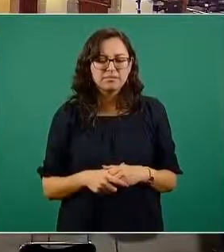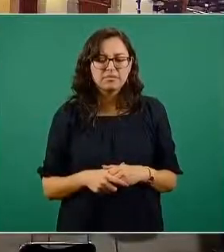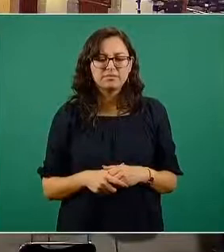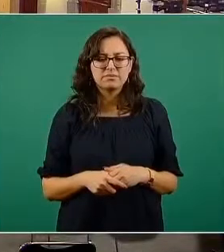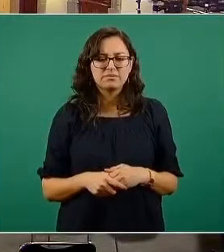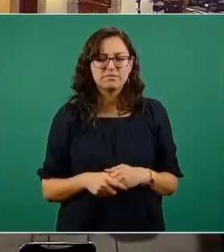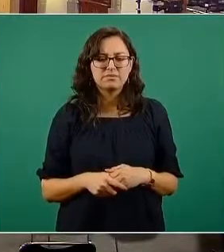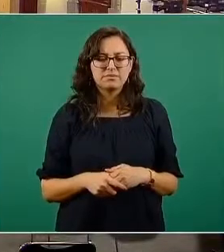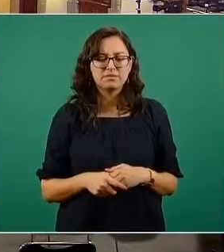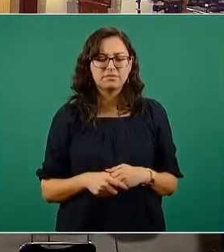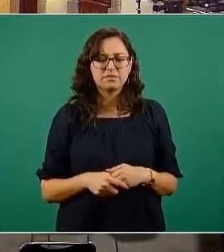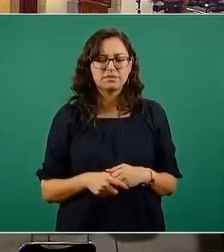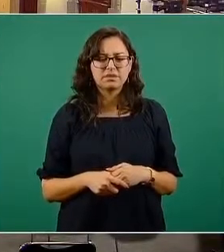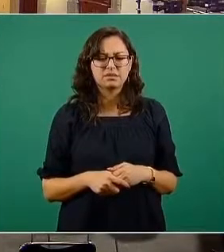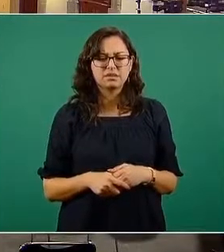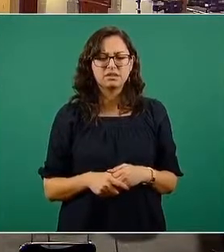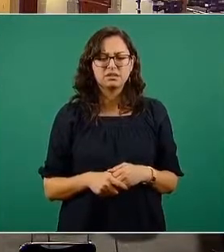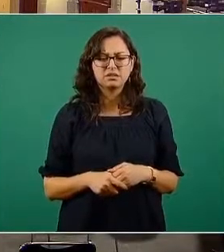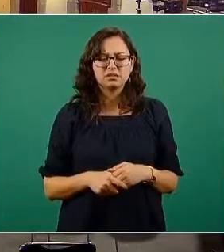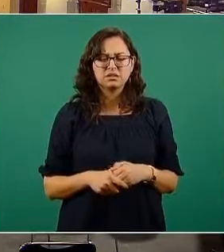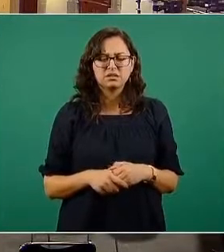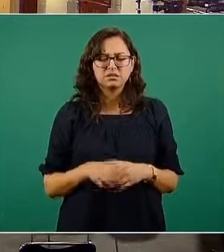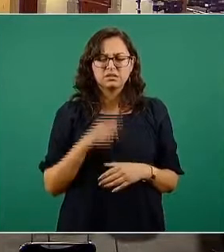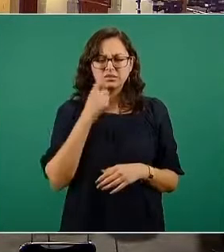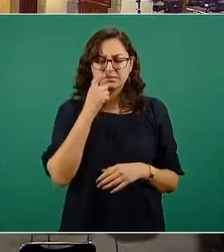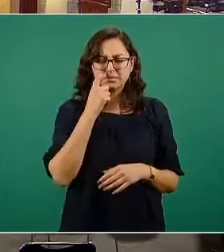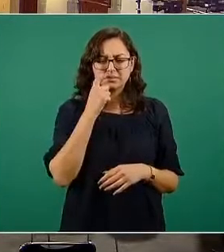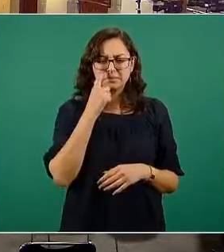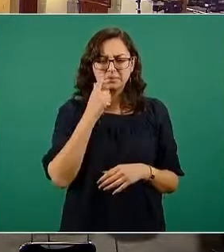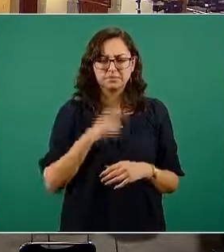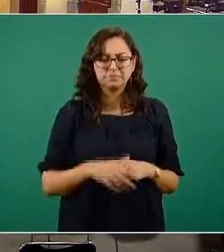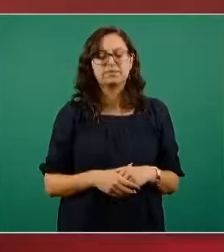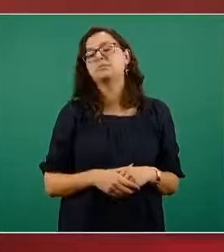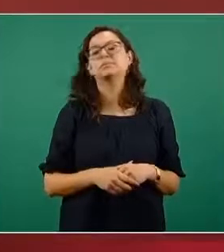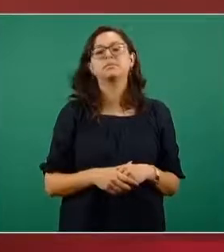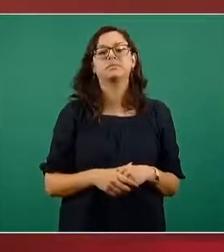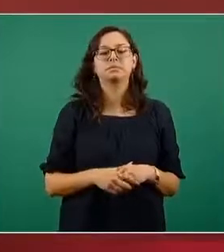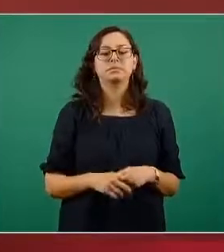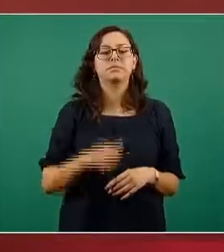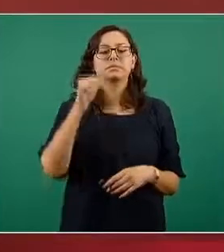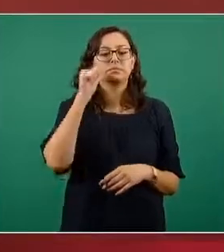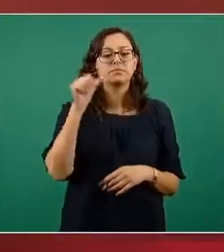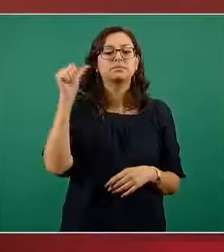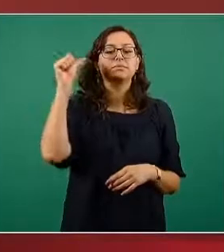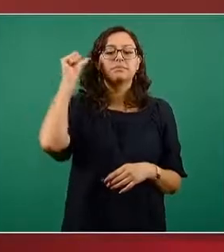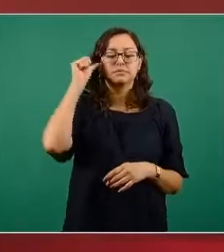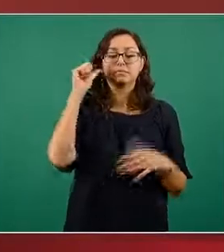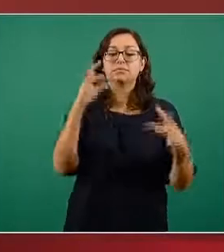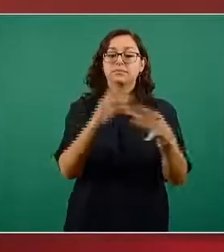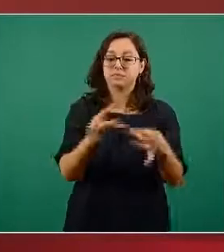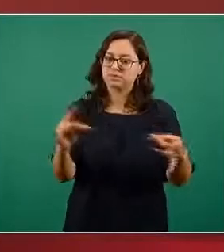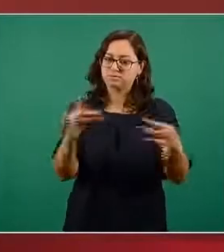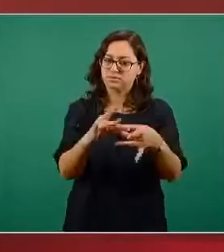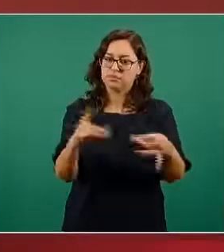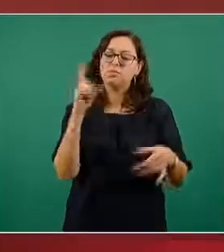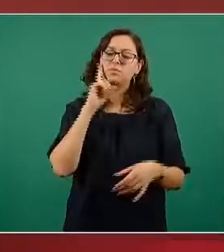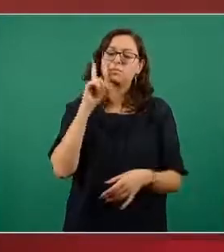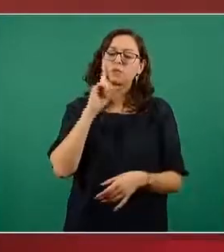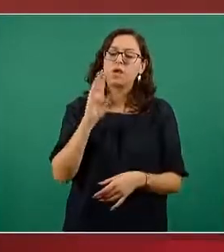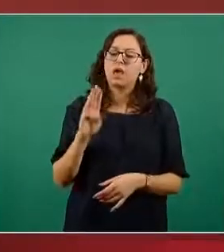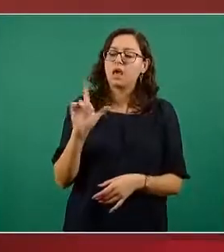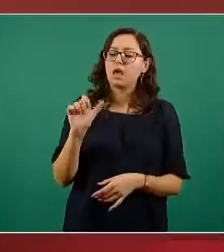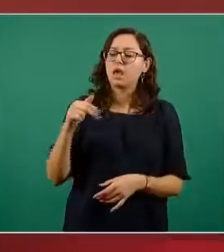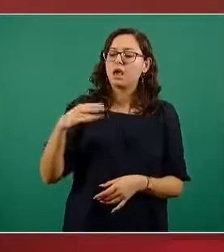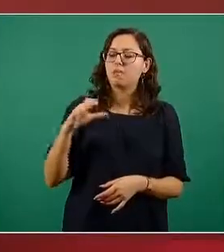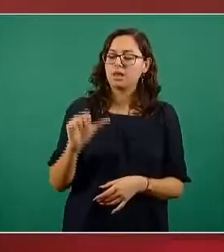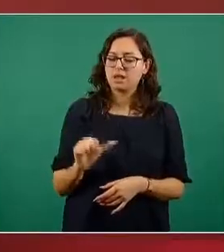comentábamos ayer Blanca Valadez de Milenio que en las próximas semanas vamos a estar haciendo